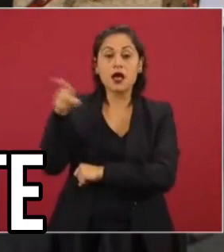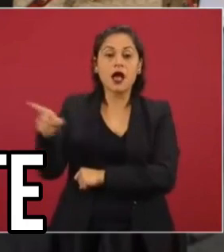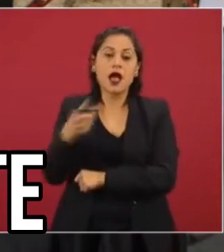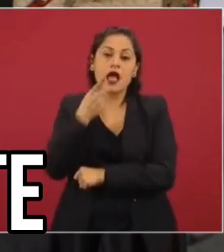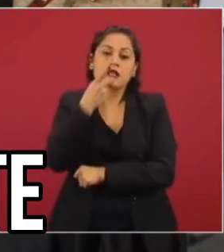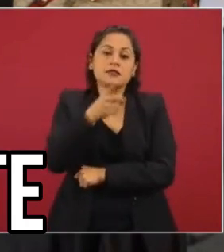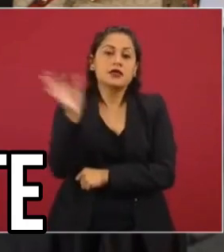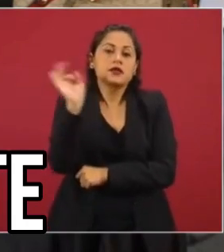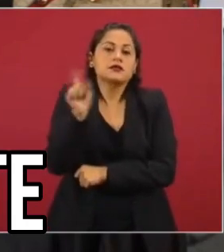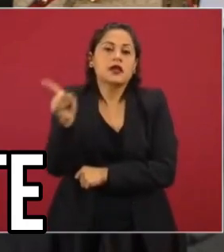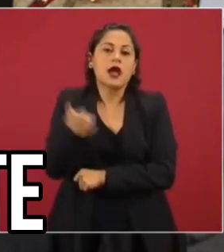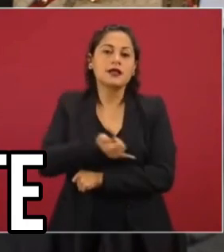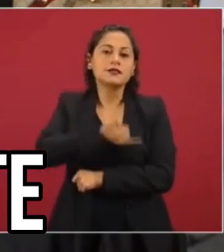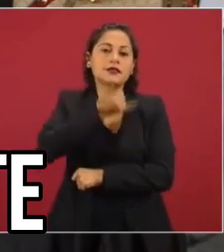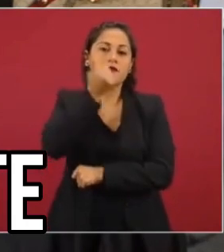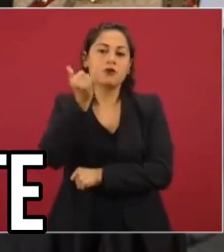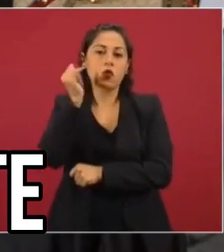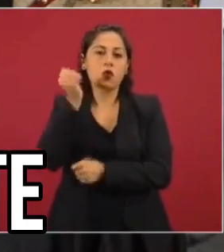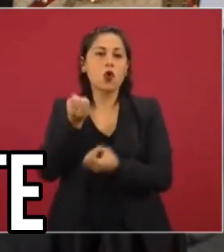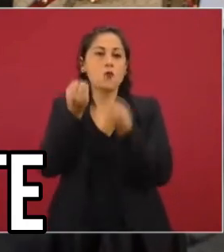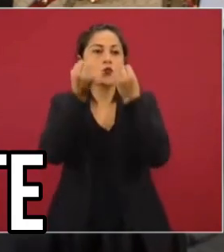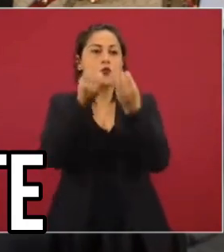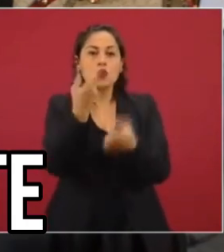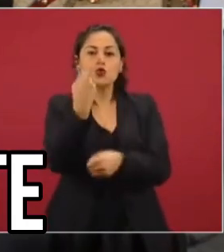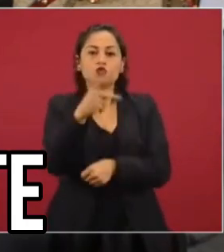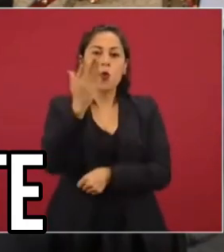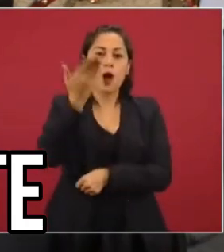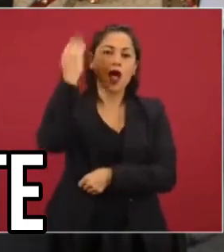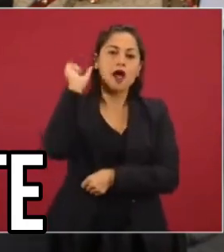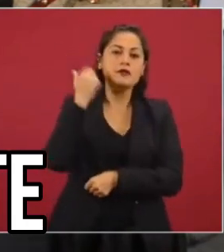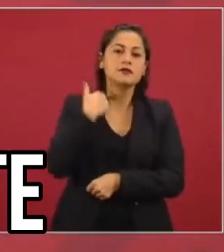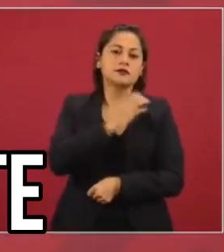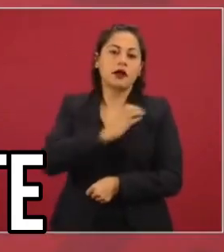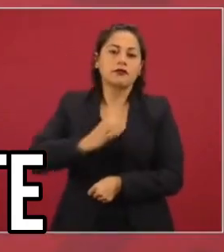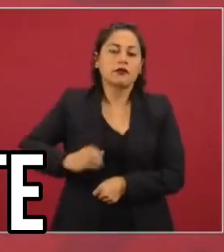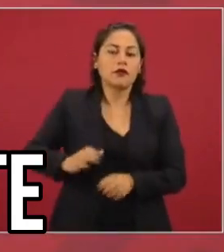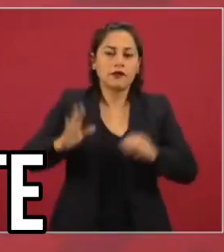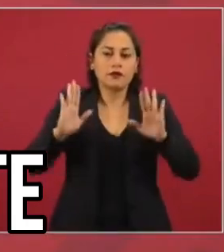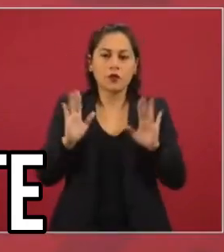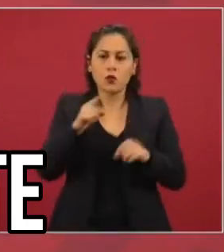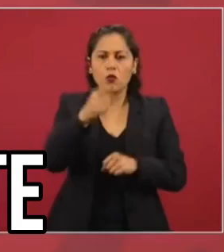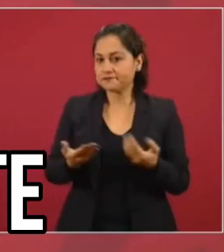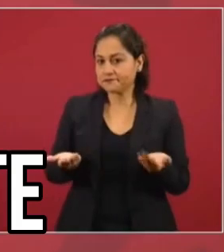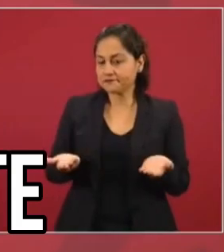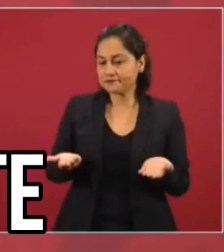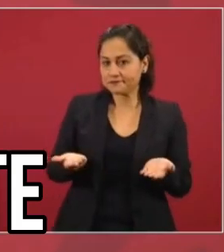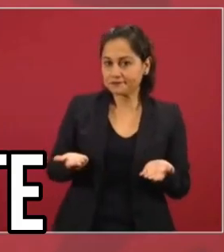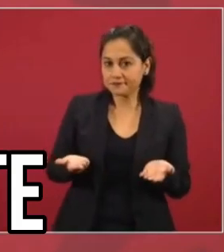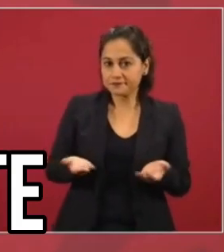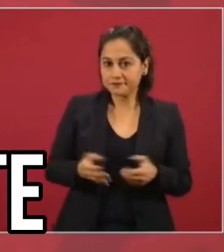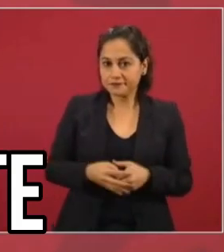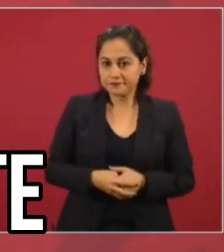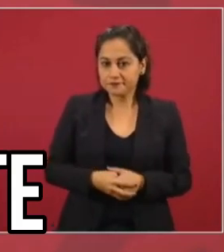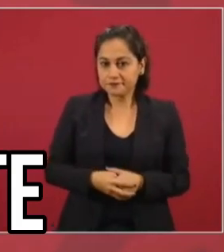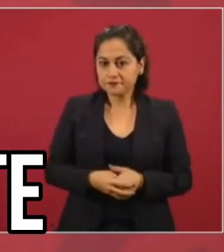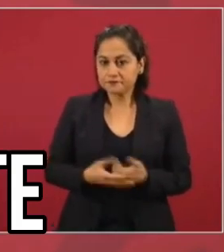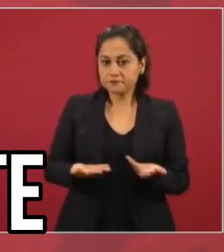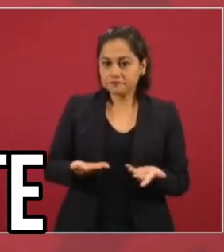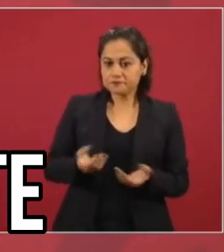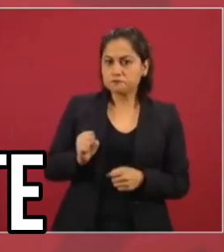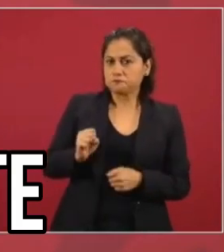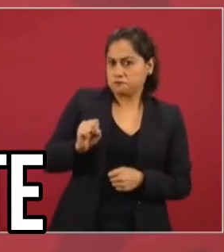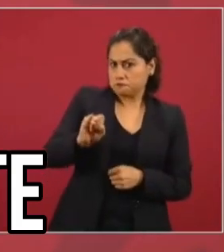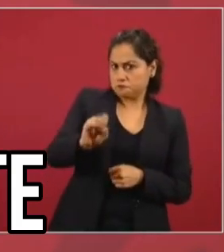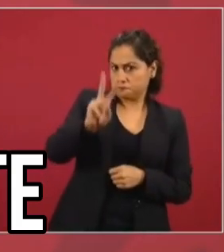aportado en su campaña. ¿Qué dice usted a esto? Bueno, que es cierto,